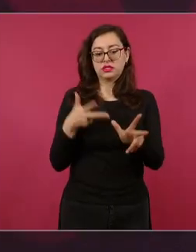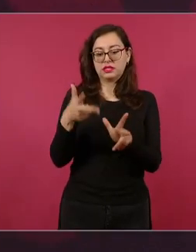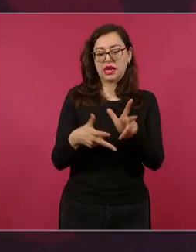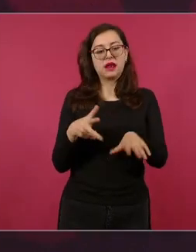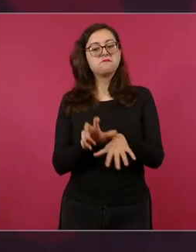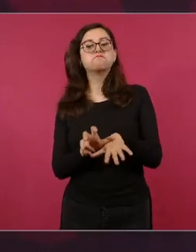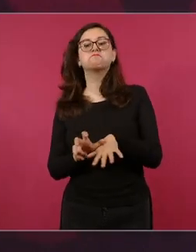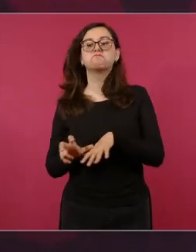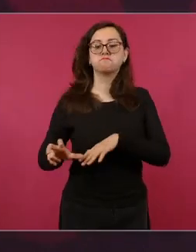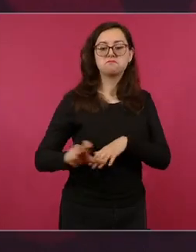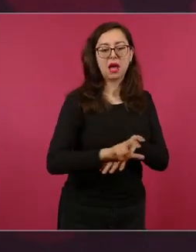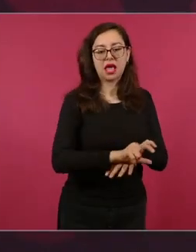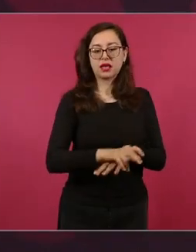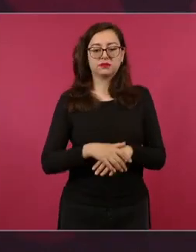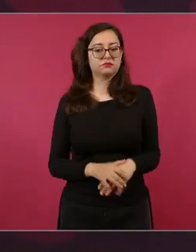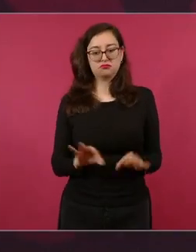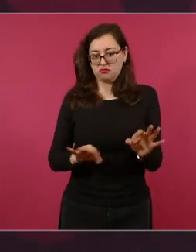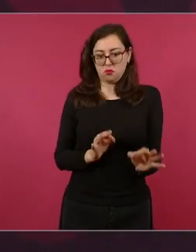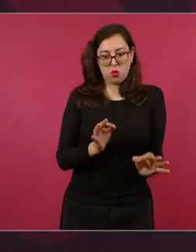en el sexenio